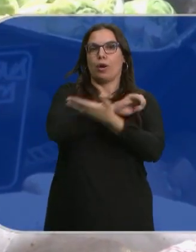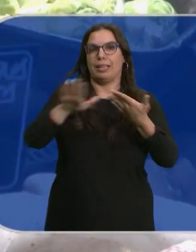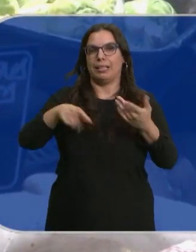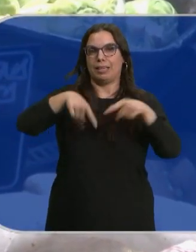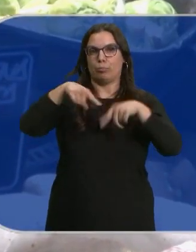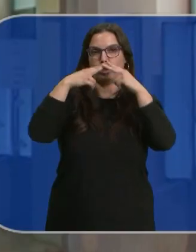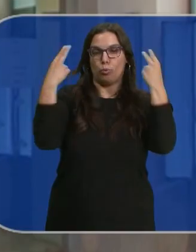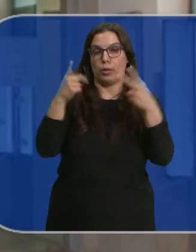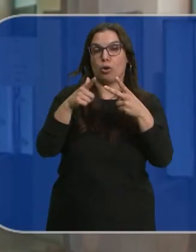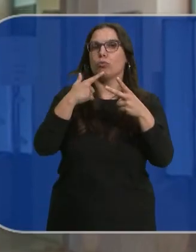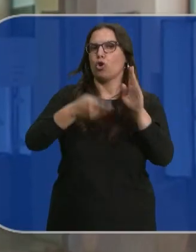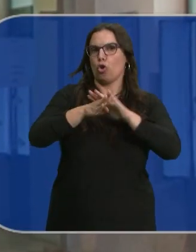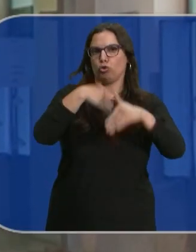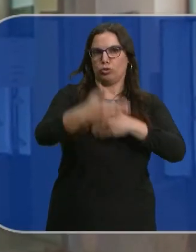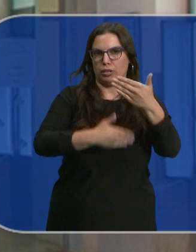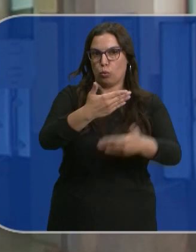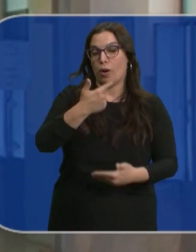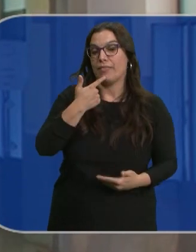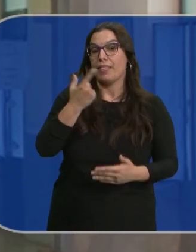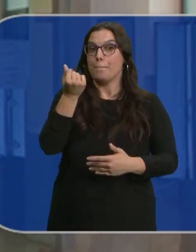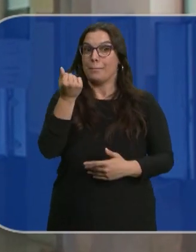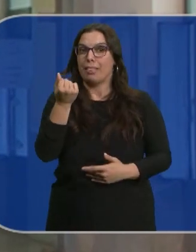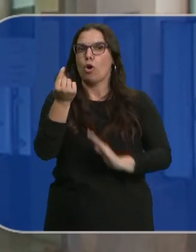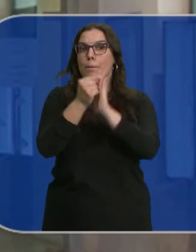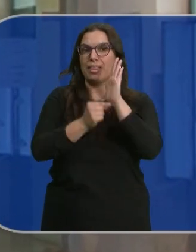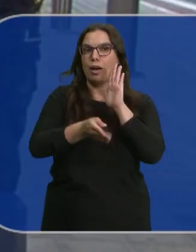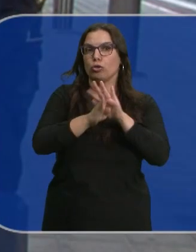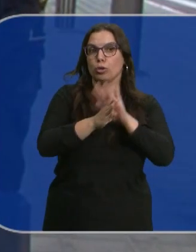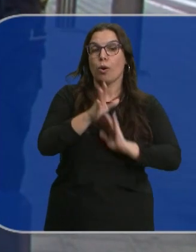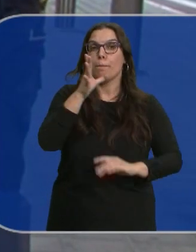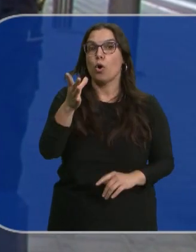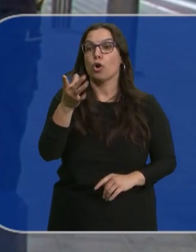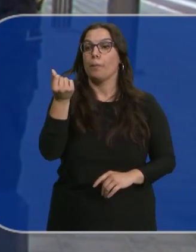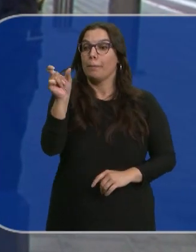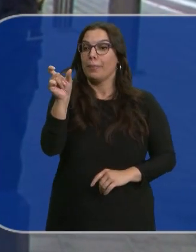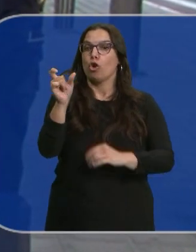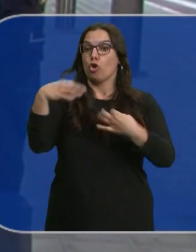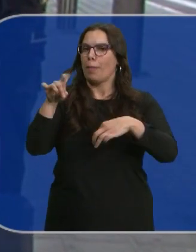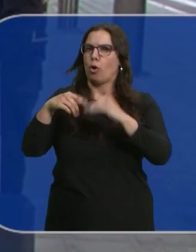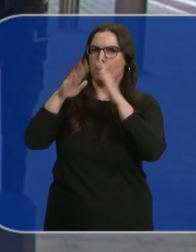vicepresidenta Nadia Calviño ha justificado la medida en los precios, que aún están por encima de lo deseado.